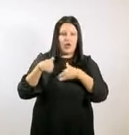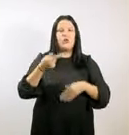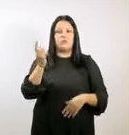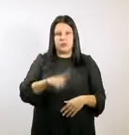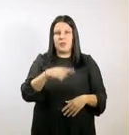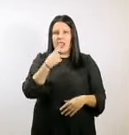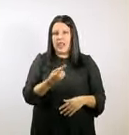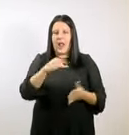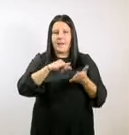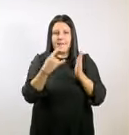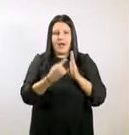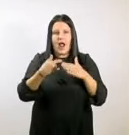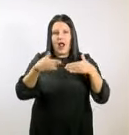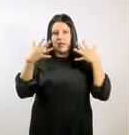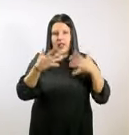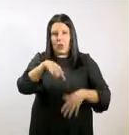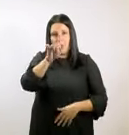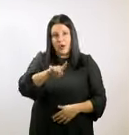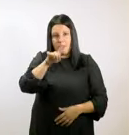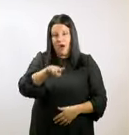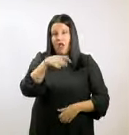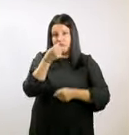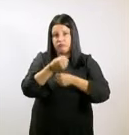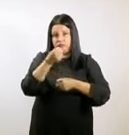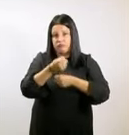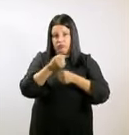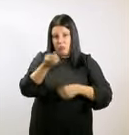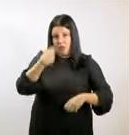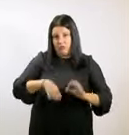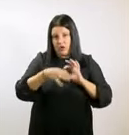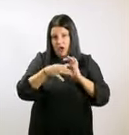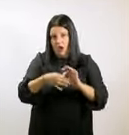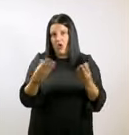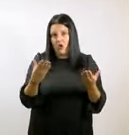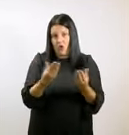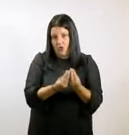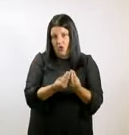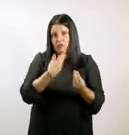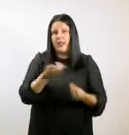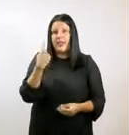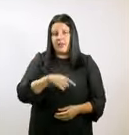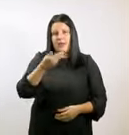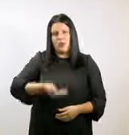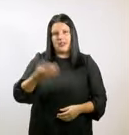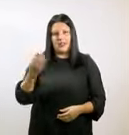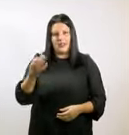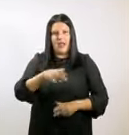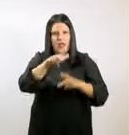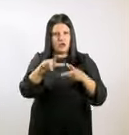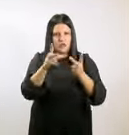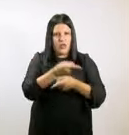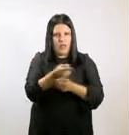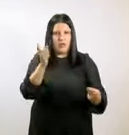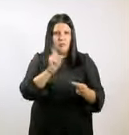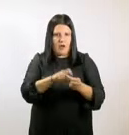primaria que se está trabajando con los profesionales del sector. También es importante que participe la sociedad civil, las plataformas por la